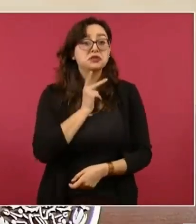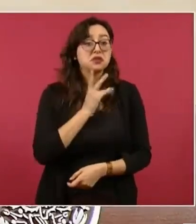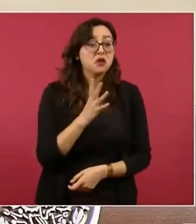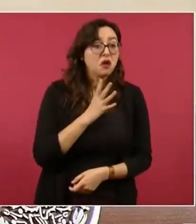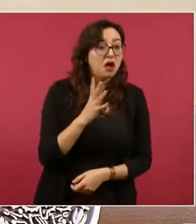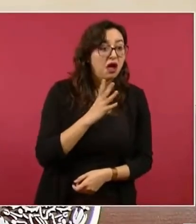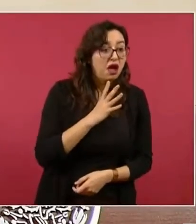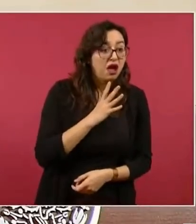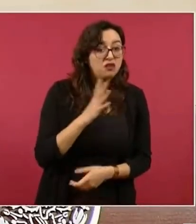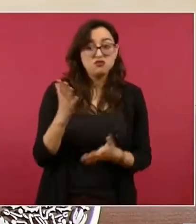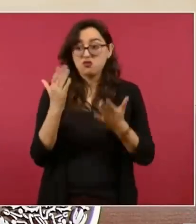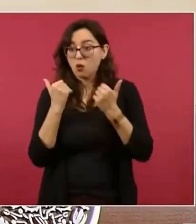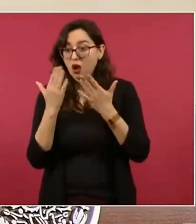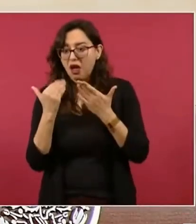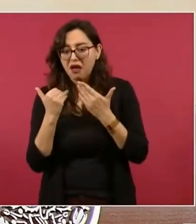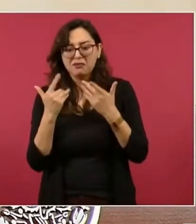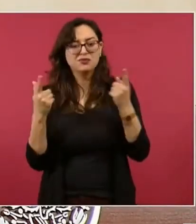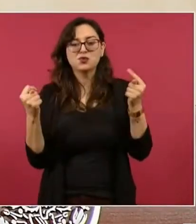Ellos ganaban.